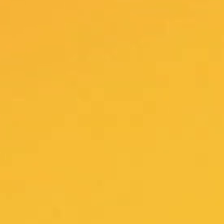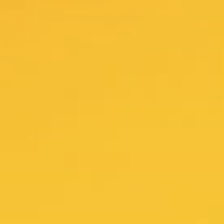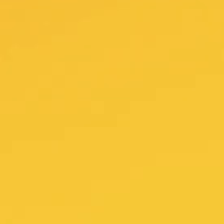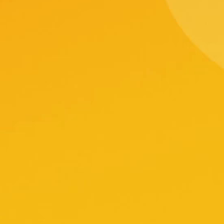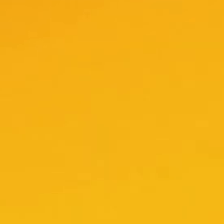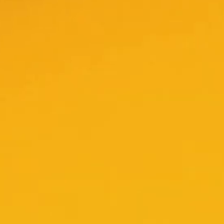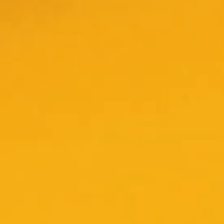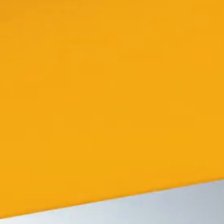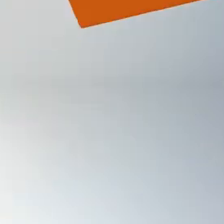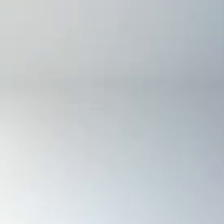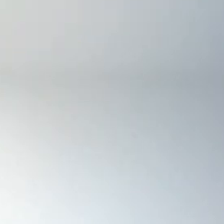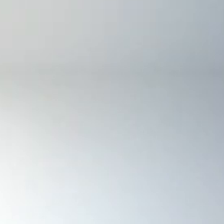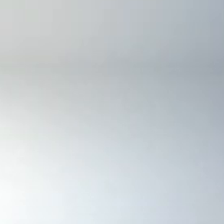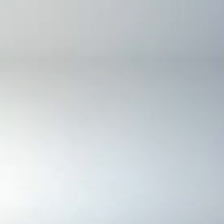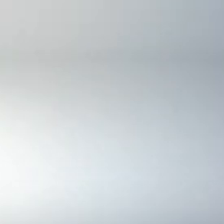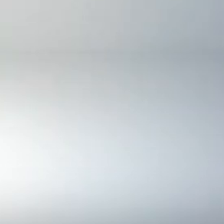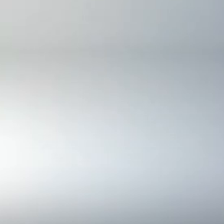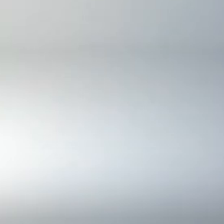¡Gracias! ¡Gracias! ¡Gracias!